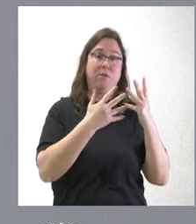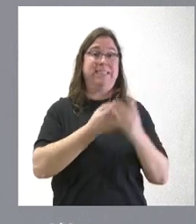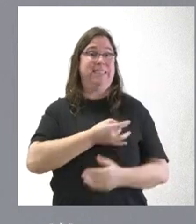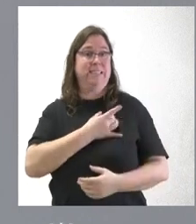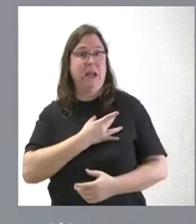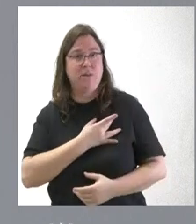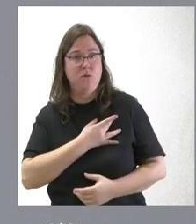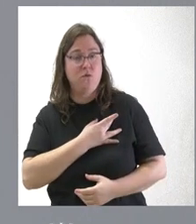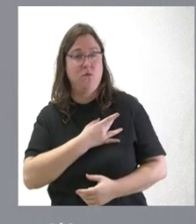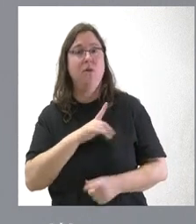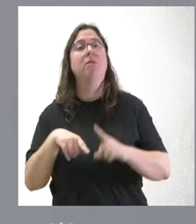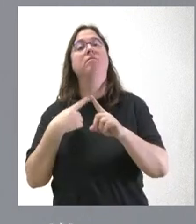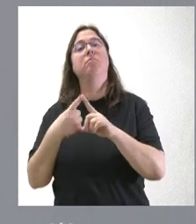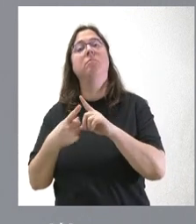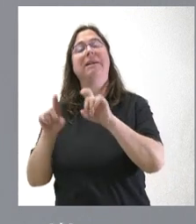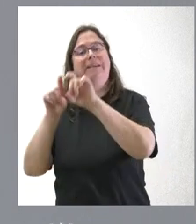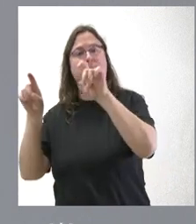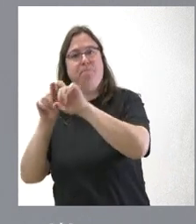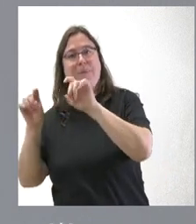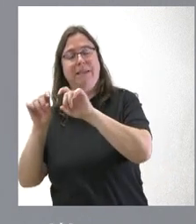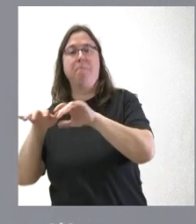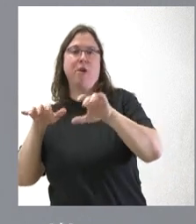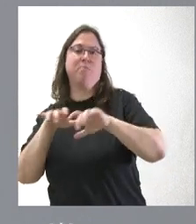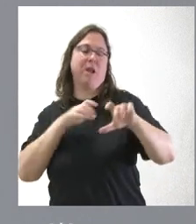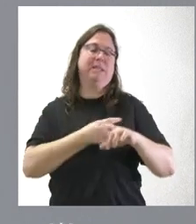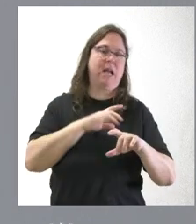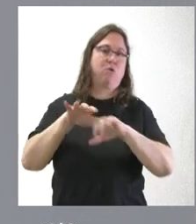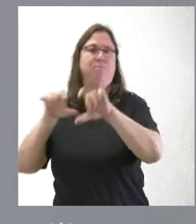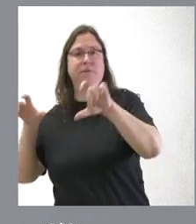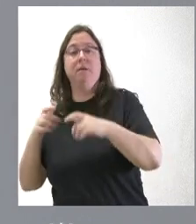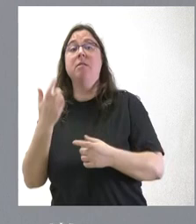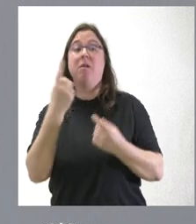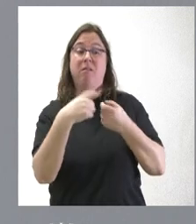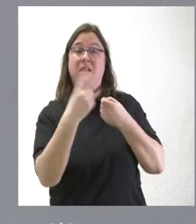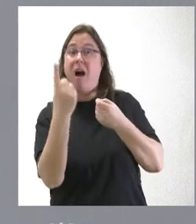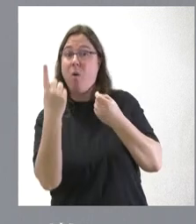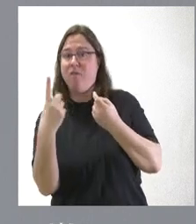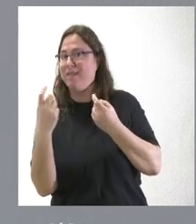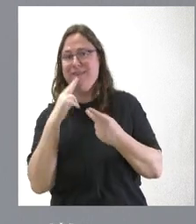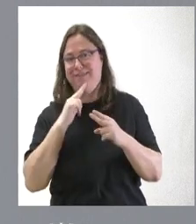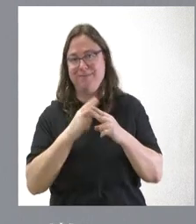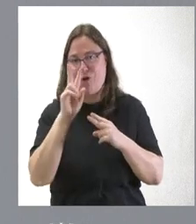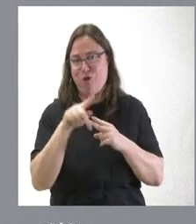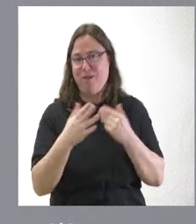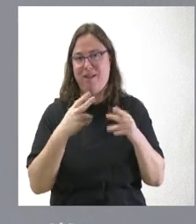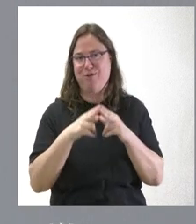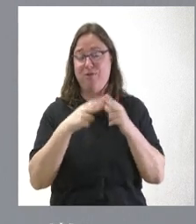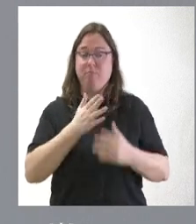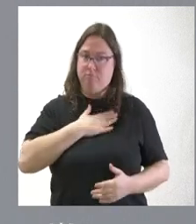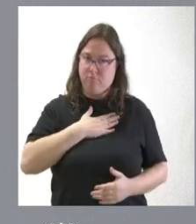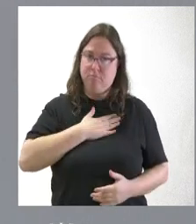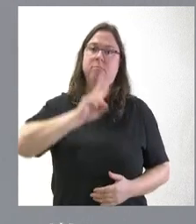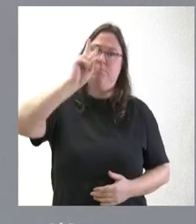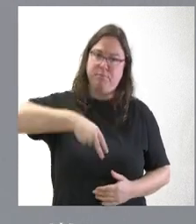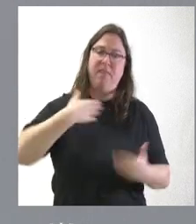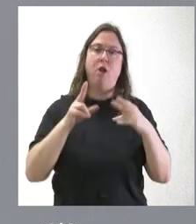mayoritarias y son las organizaciones empresariales mayoritarias. Si uno de los sectores no está, pues no es diálogo social. Y, por tanto, lo nuestro en Castilla y León sí que es